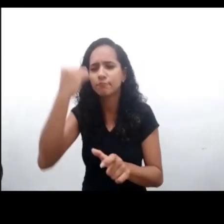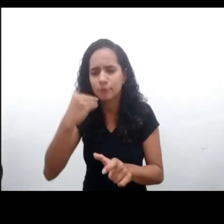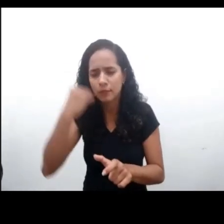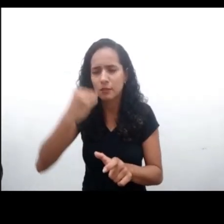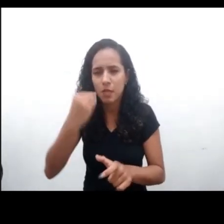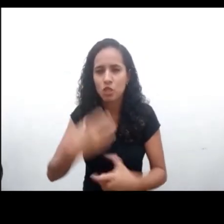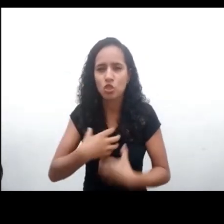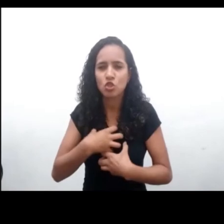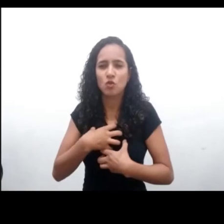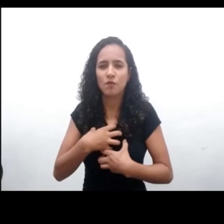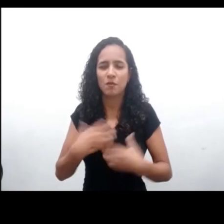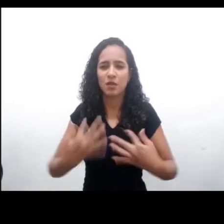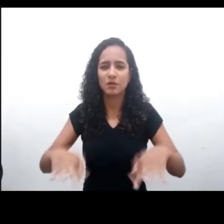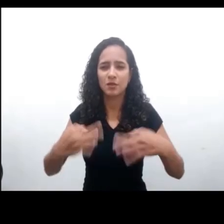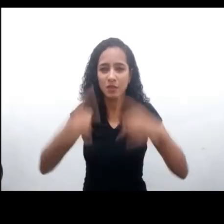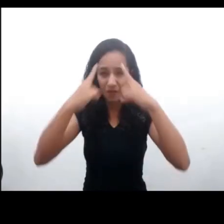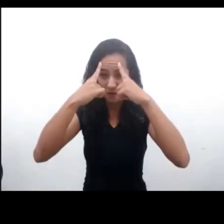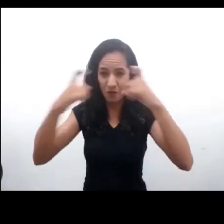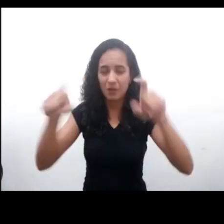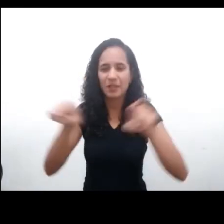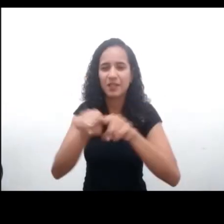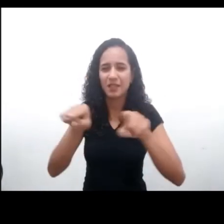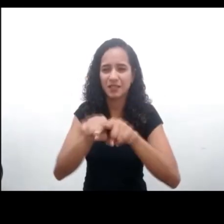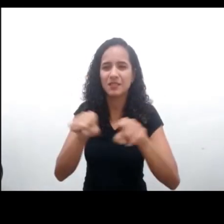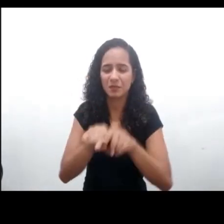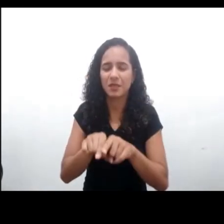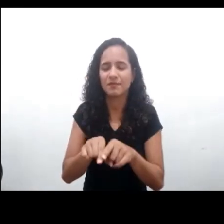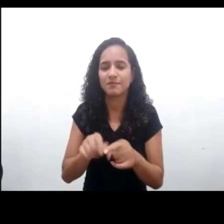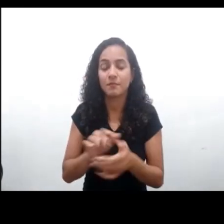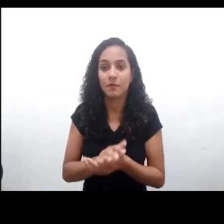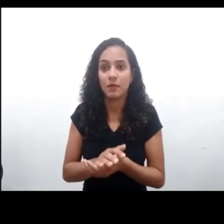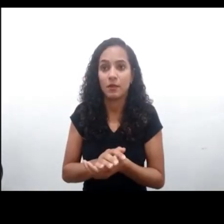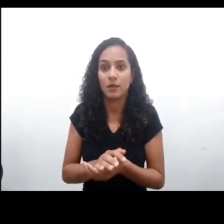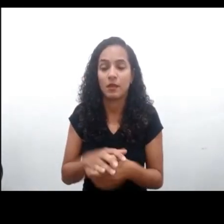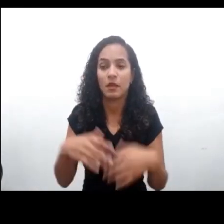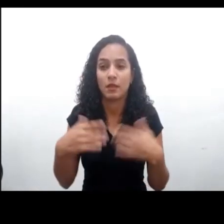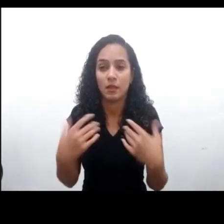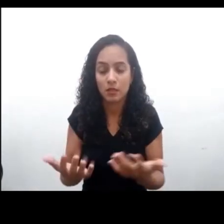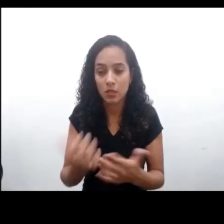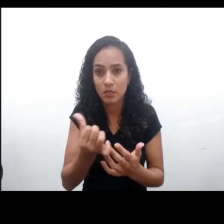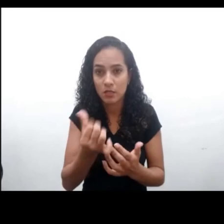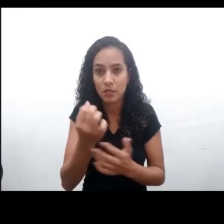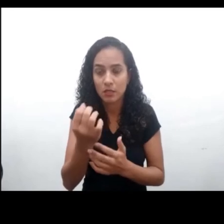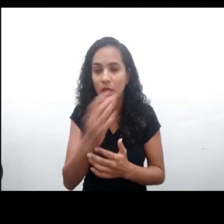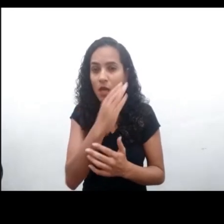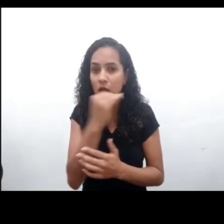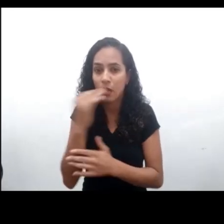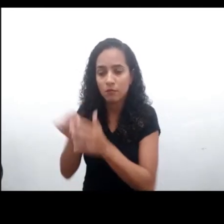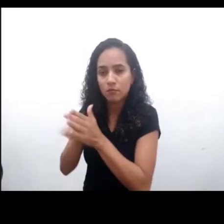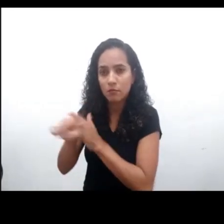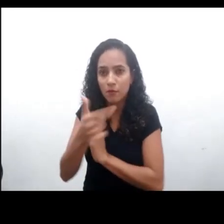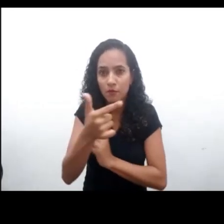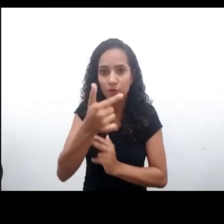tanto de sufrimiento emocional y también de violencias más allá de las oportunidades. Fueron 60 adolescentes